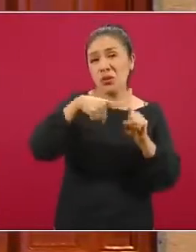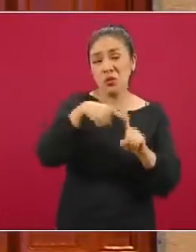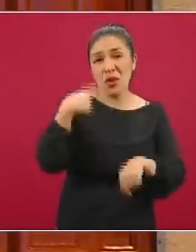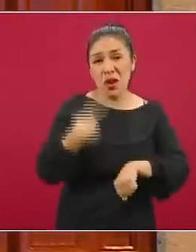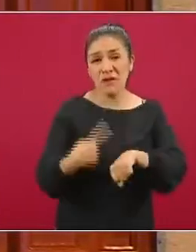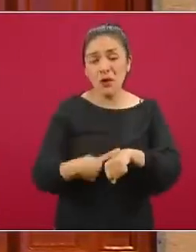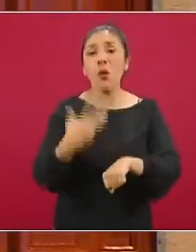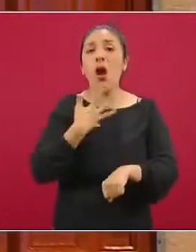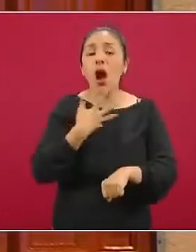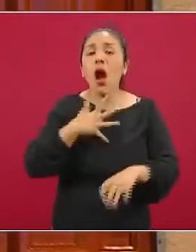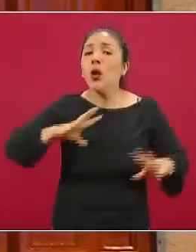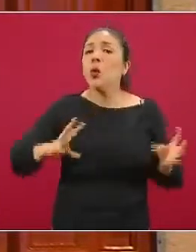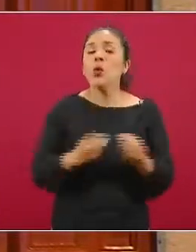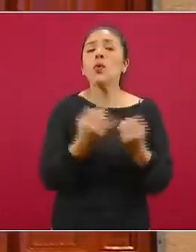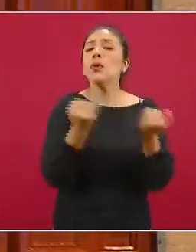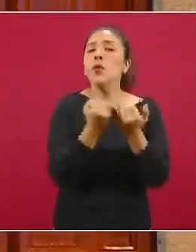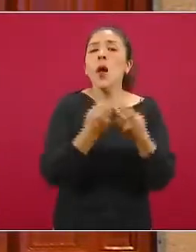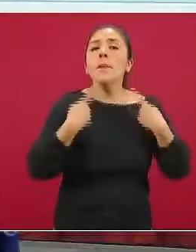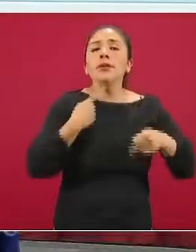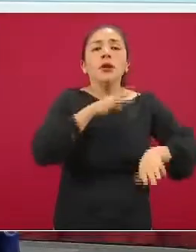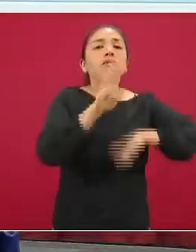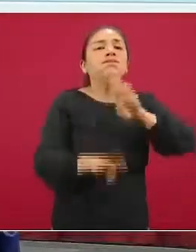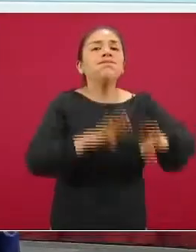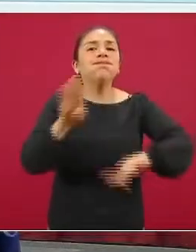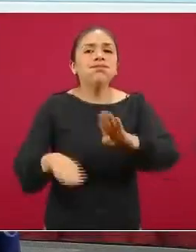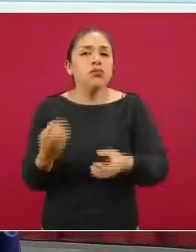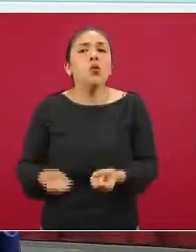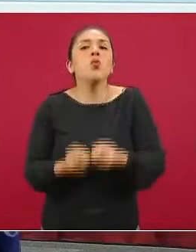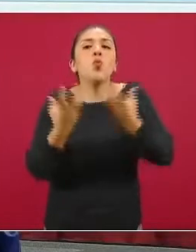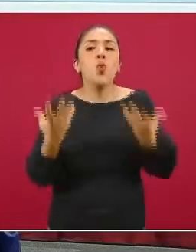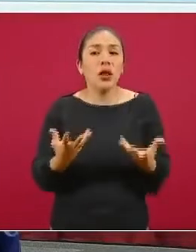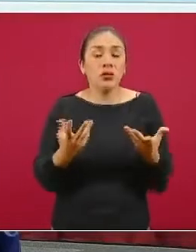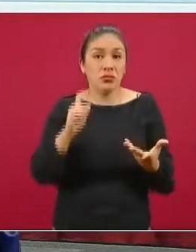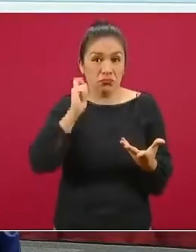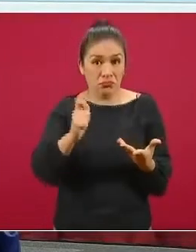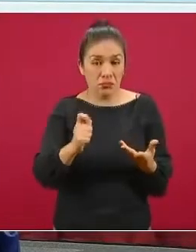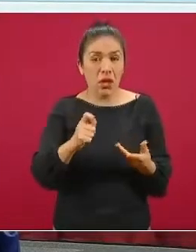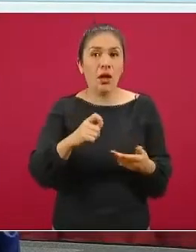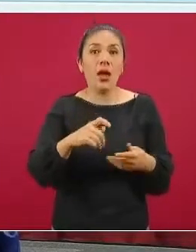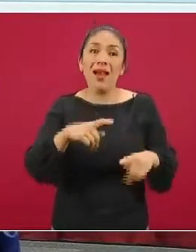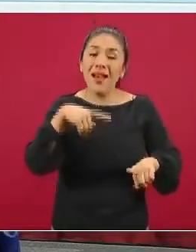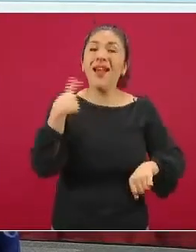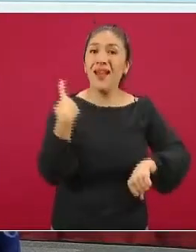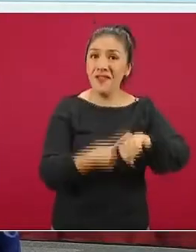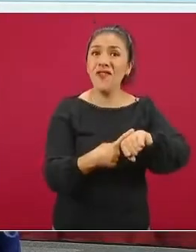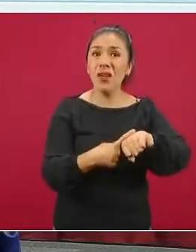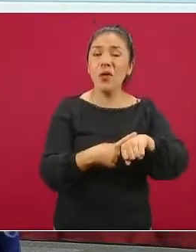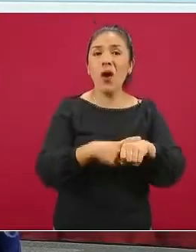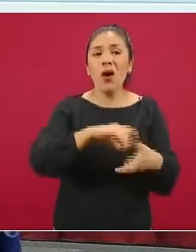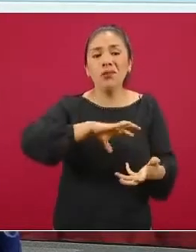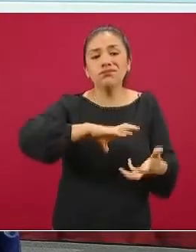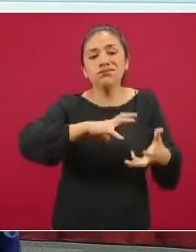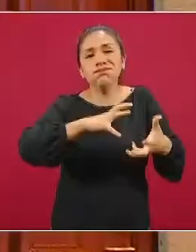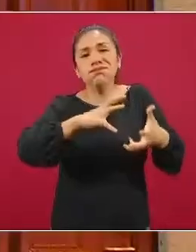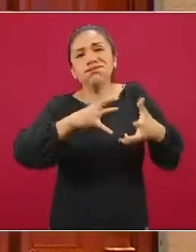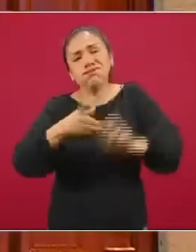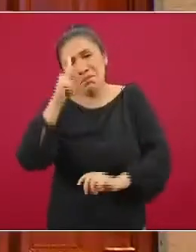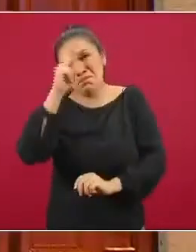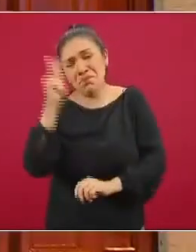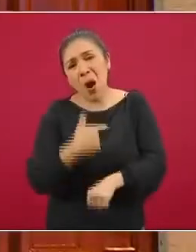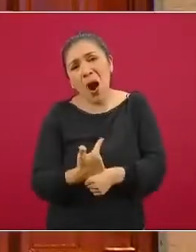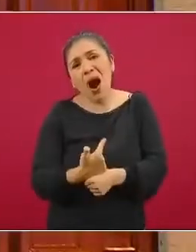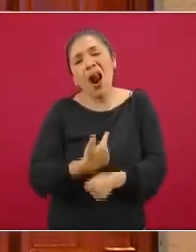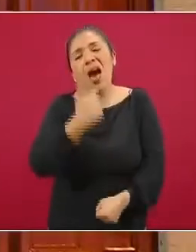las defunciones confirmadas, es decir, las personas que evolucionaron de manera desfavorable y